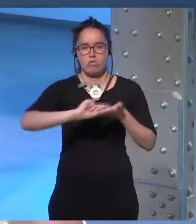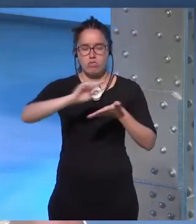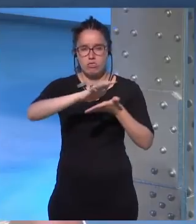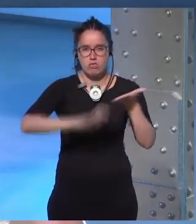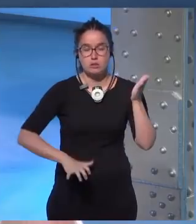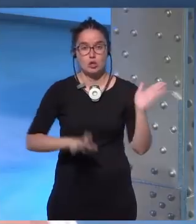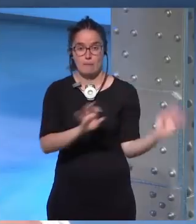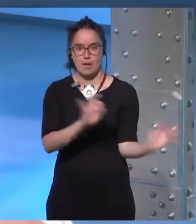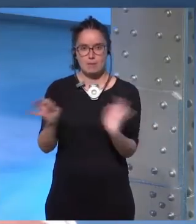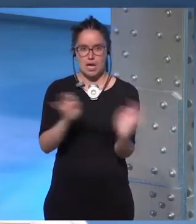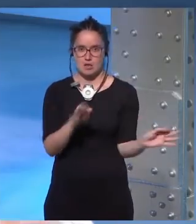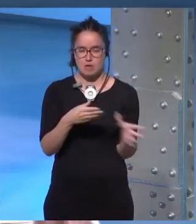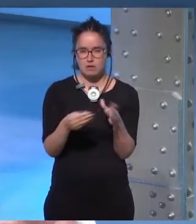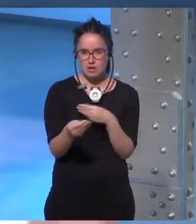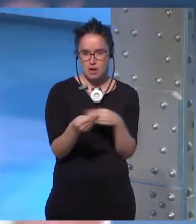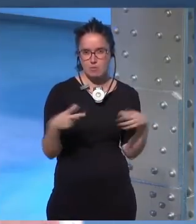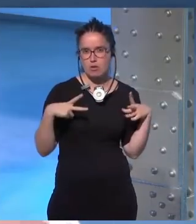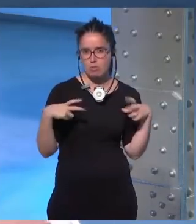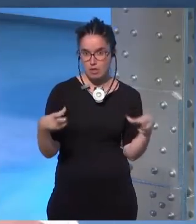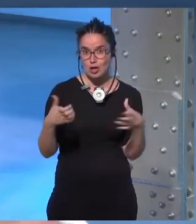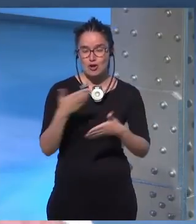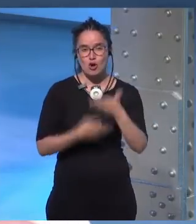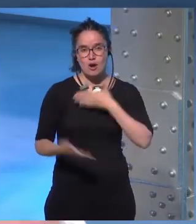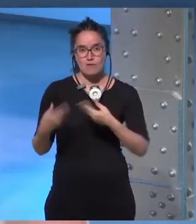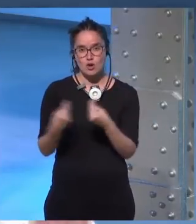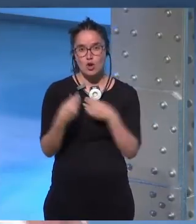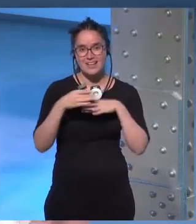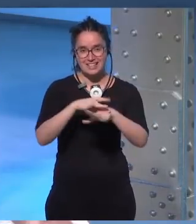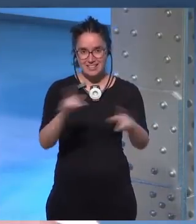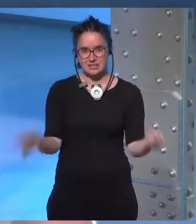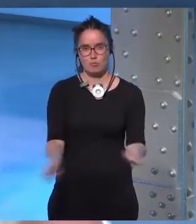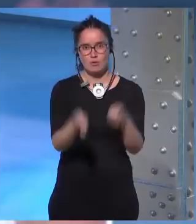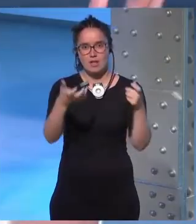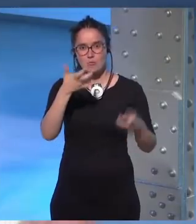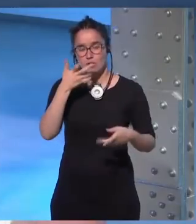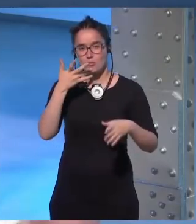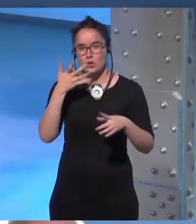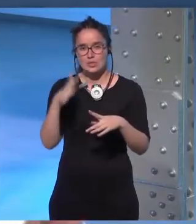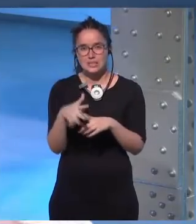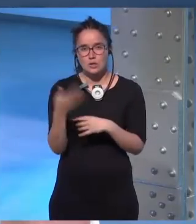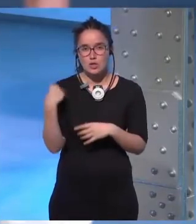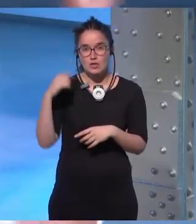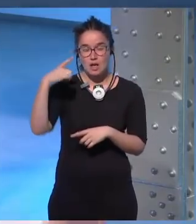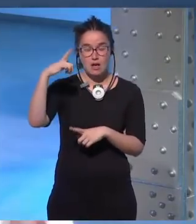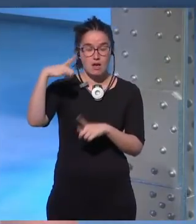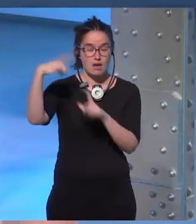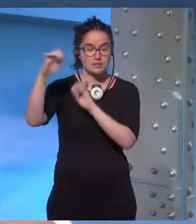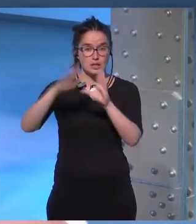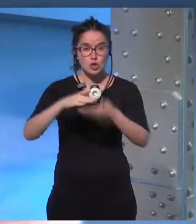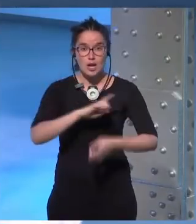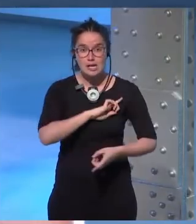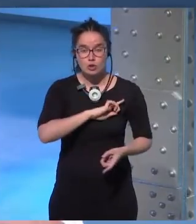voy preparando material colaboro con las agencias de publicidad por ejemplo en el caso de las estrellas son legión